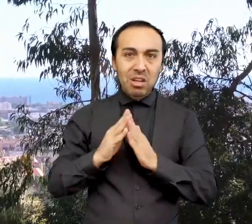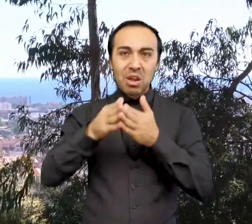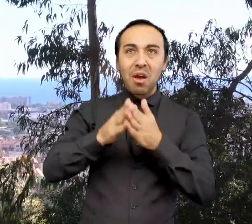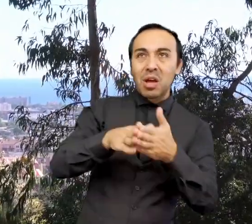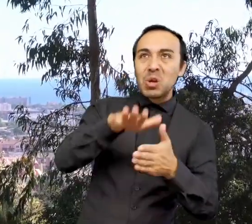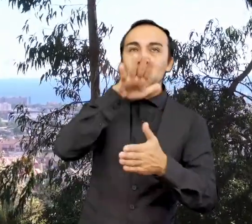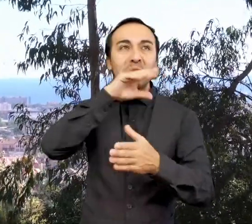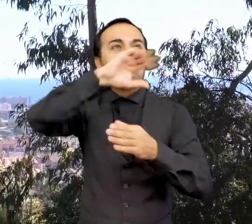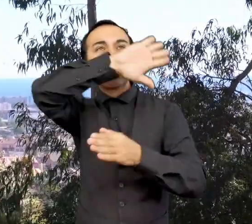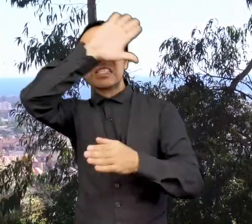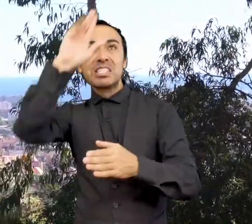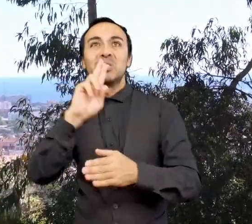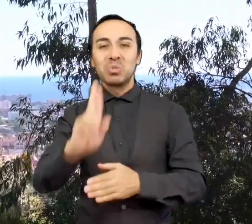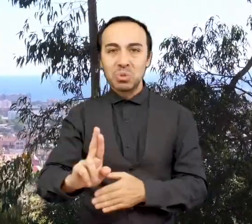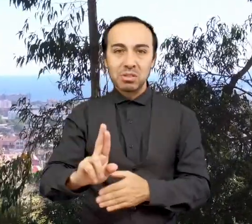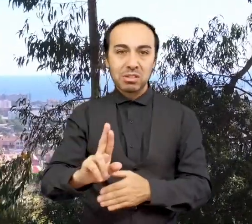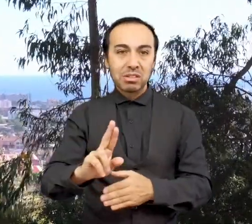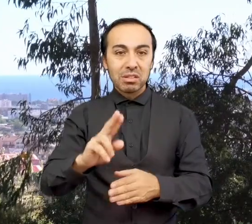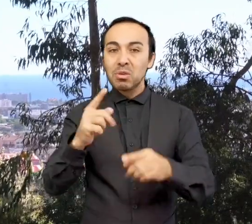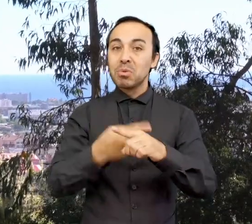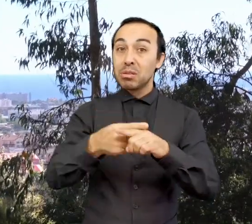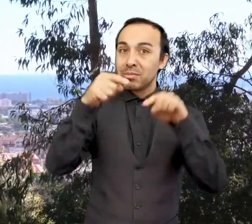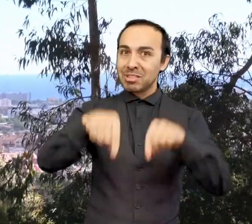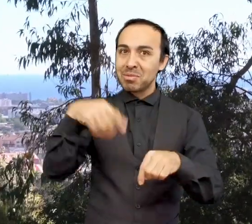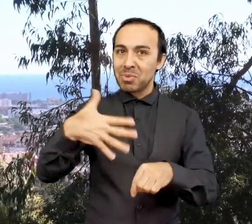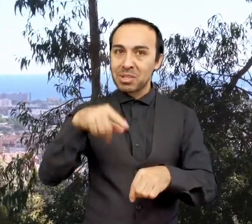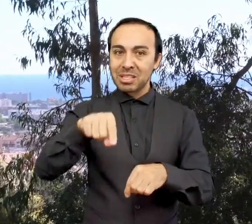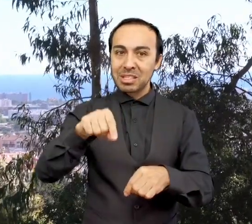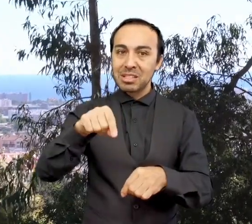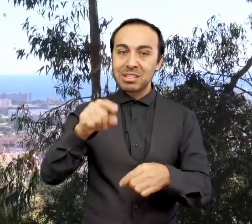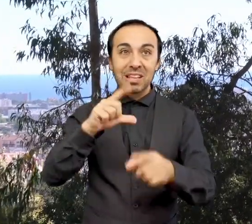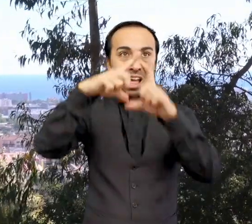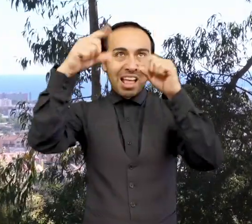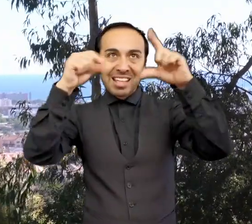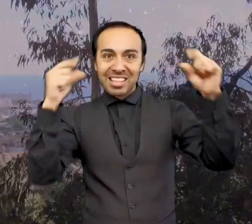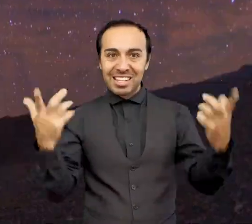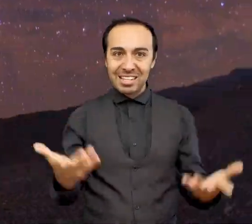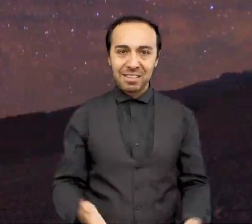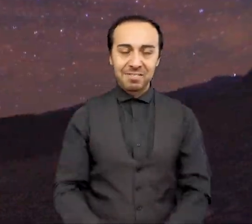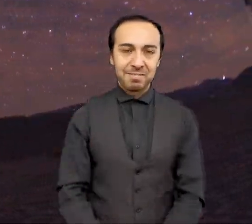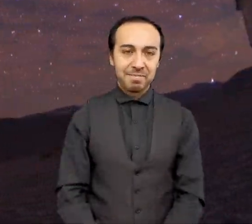Austral, hablaremos sobre estos interesantes objetos astronómicos, las estrellas.